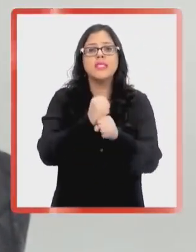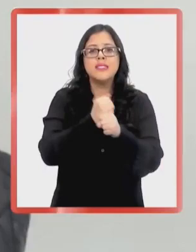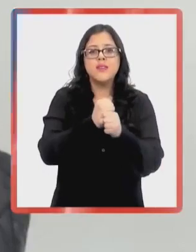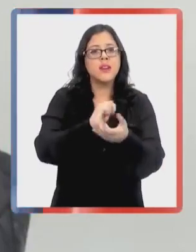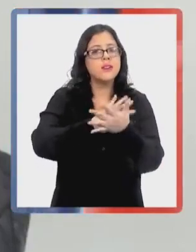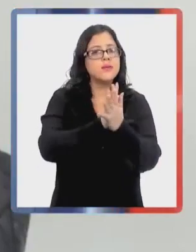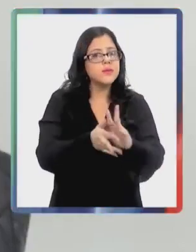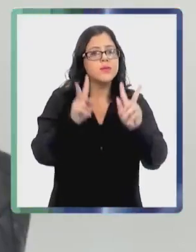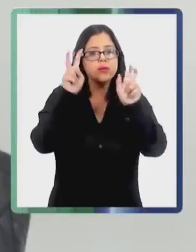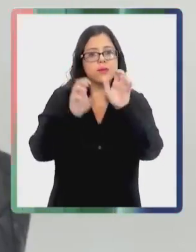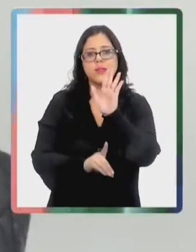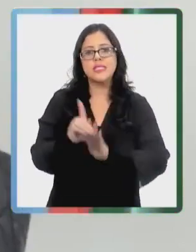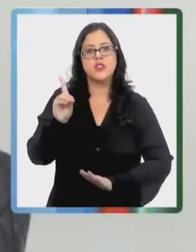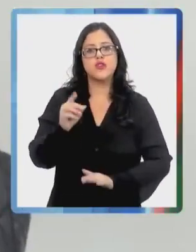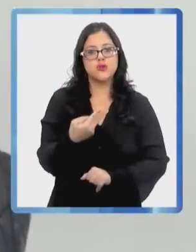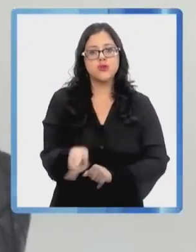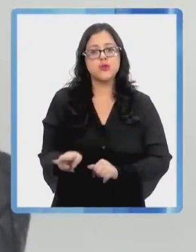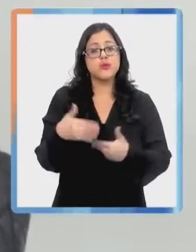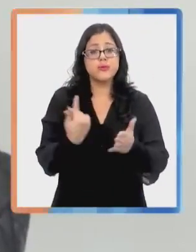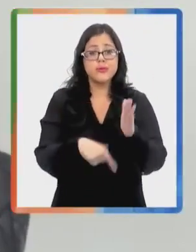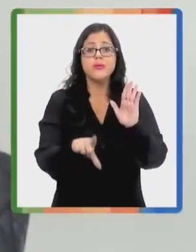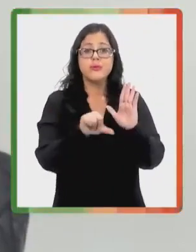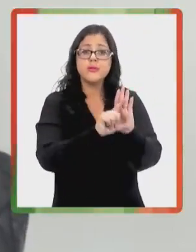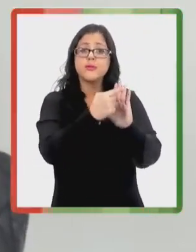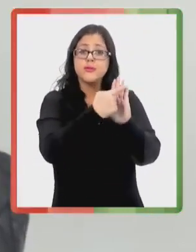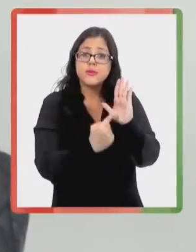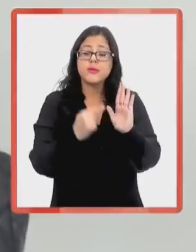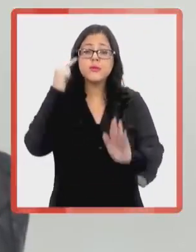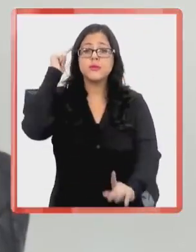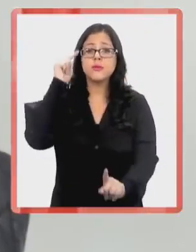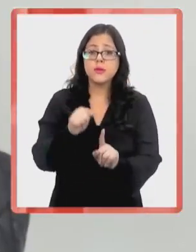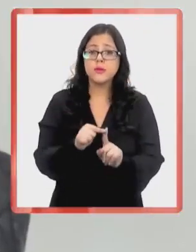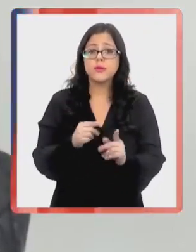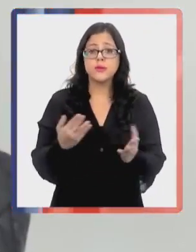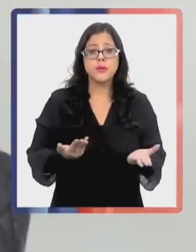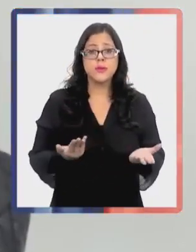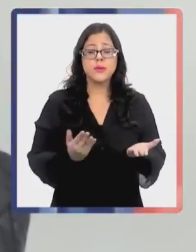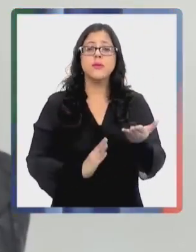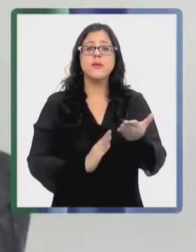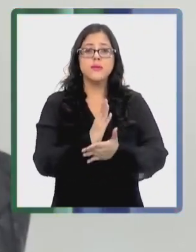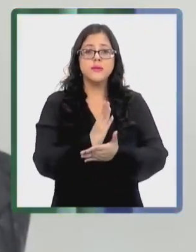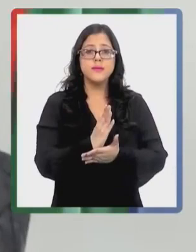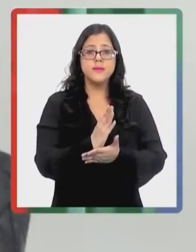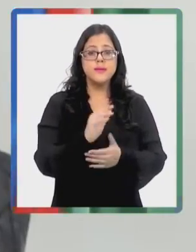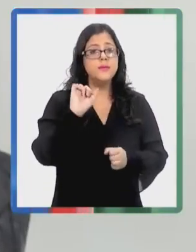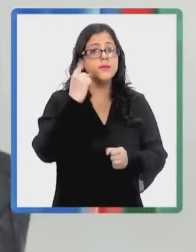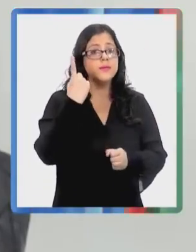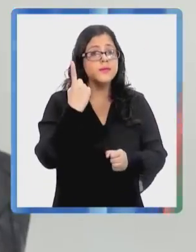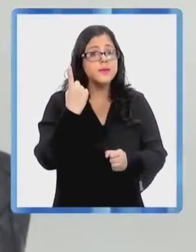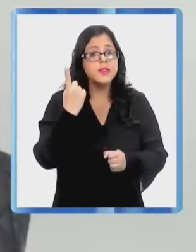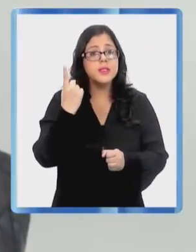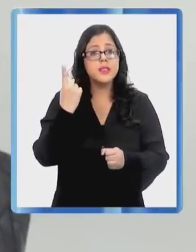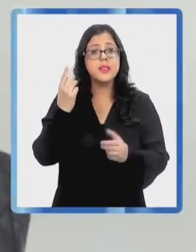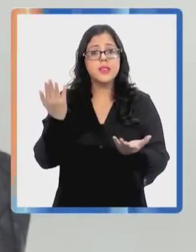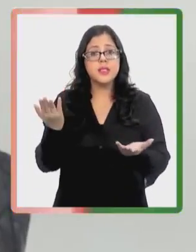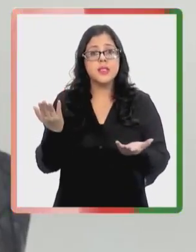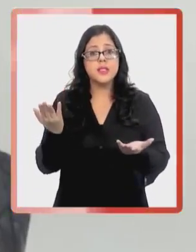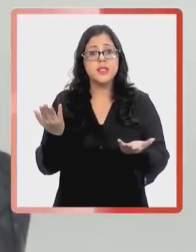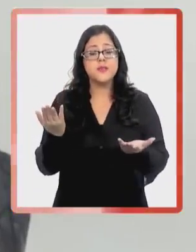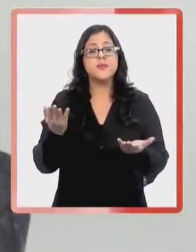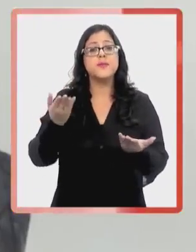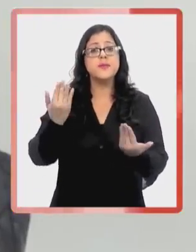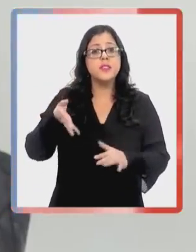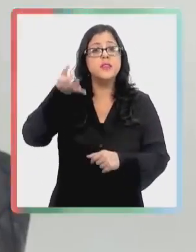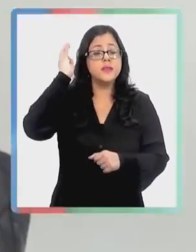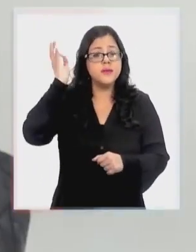trabaja en todas las áreas de desarrollo. Por lo tanto, la ley de alguna forma lo que busca es como empezar con las primeras acciones en